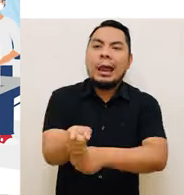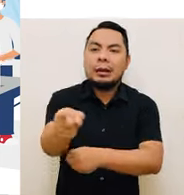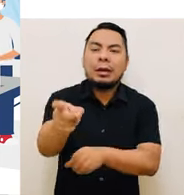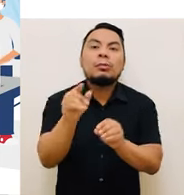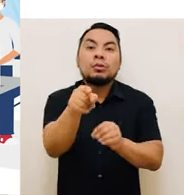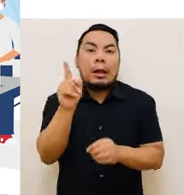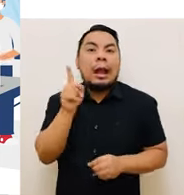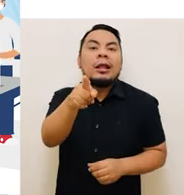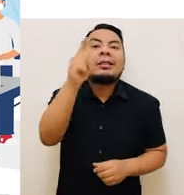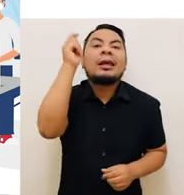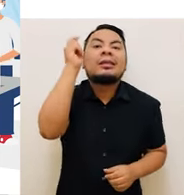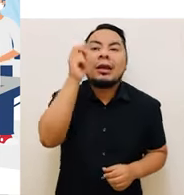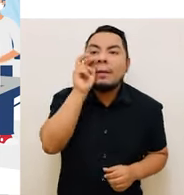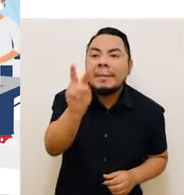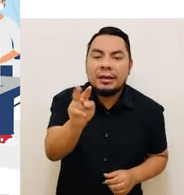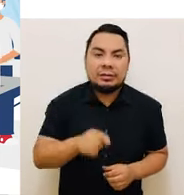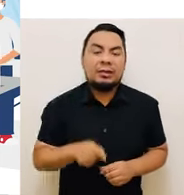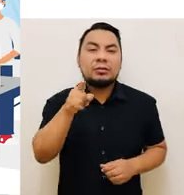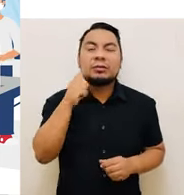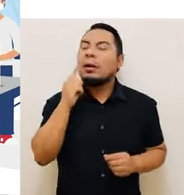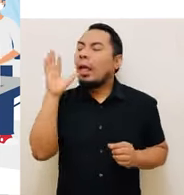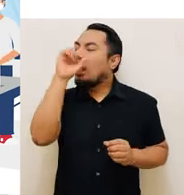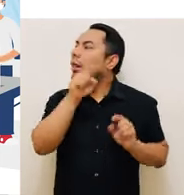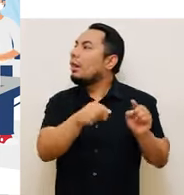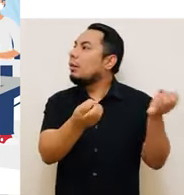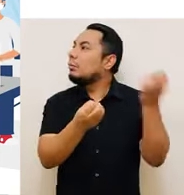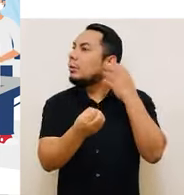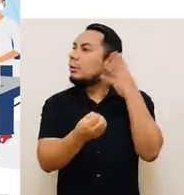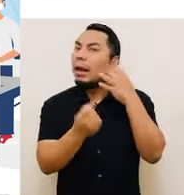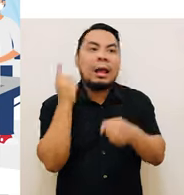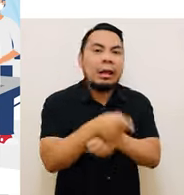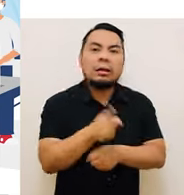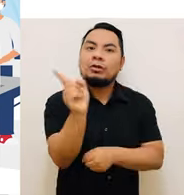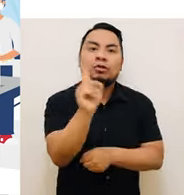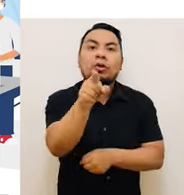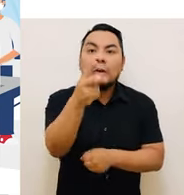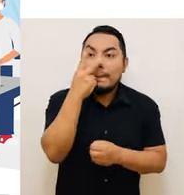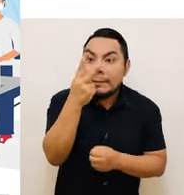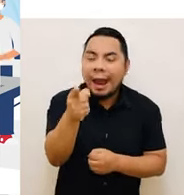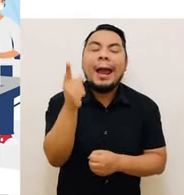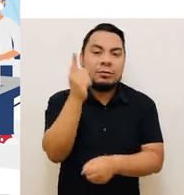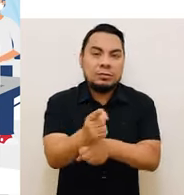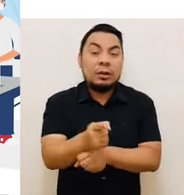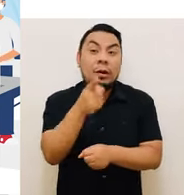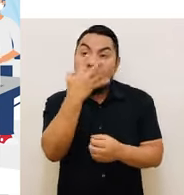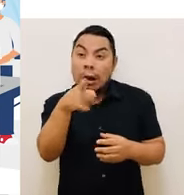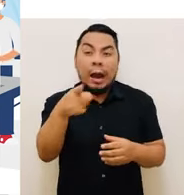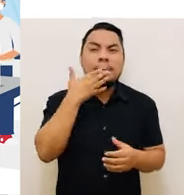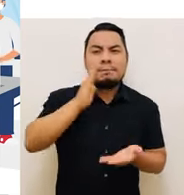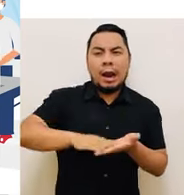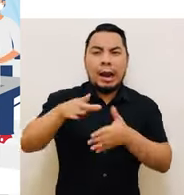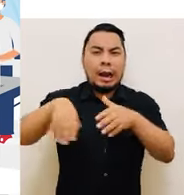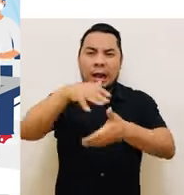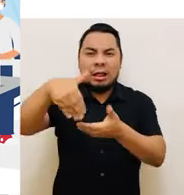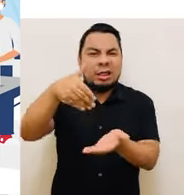estado presente durante el incidente. Por ello, si observas algún acto que atente contra la transparencia y la legalidad del